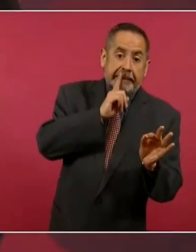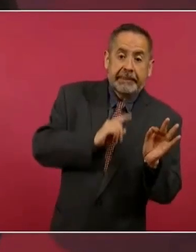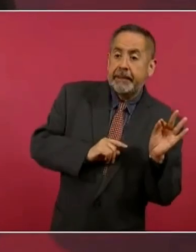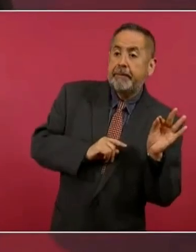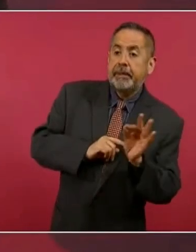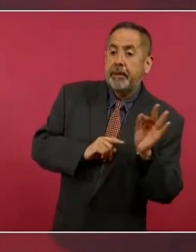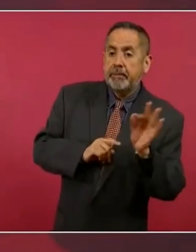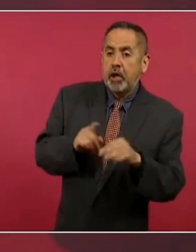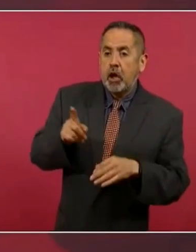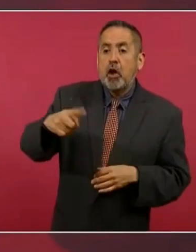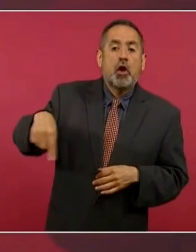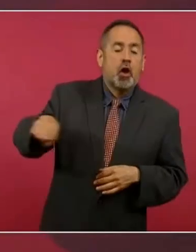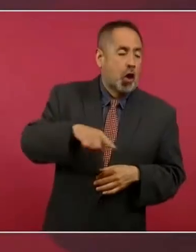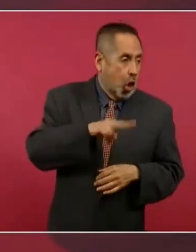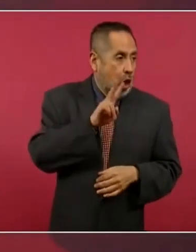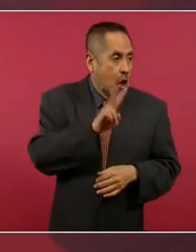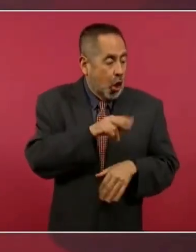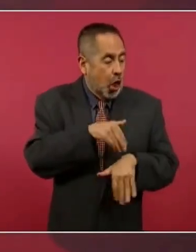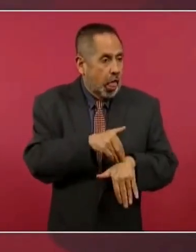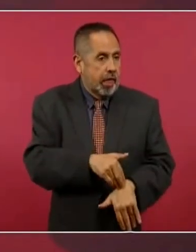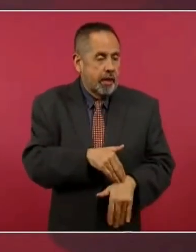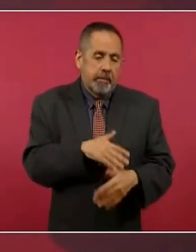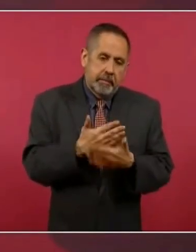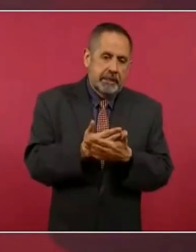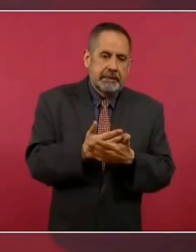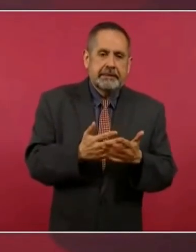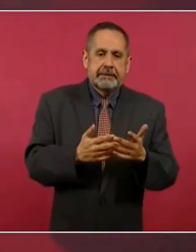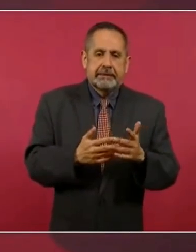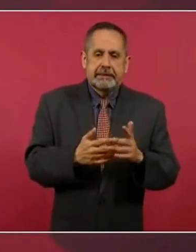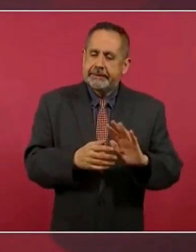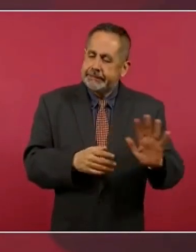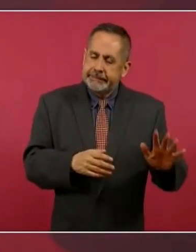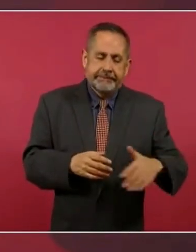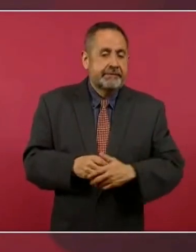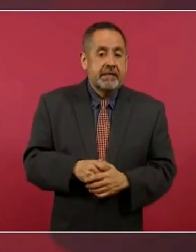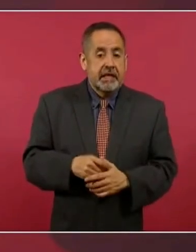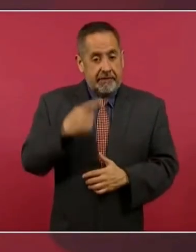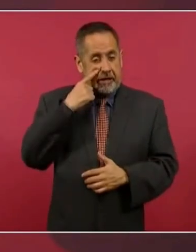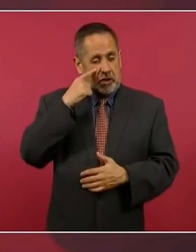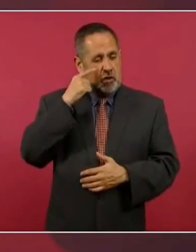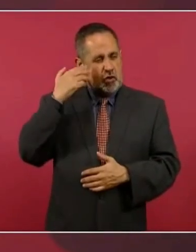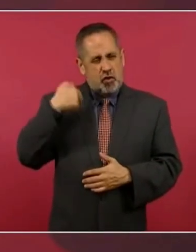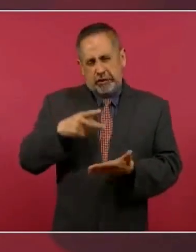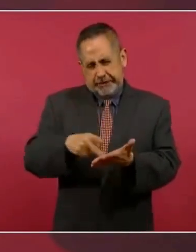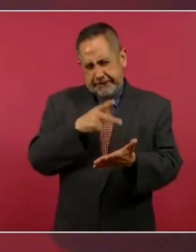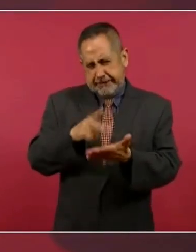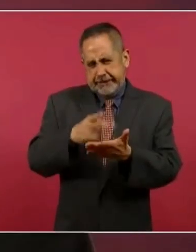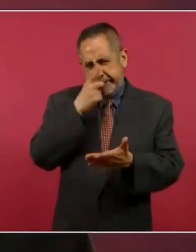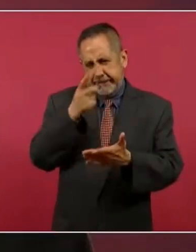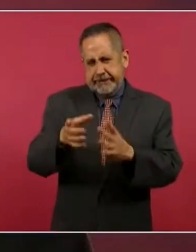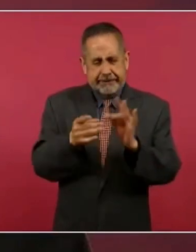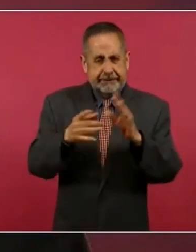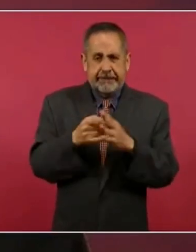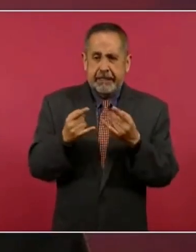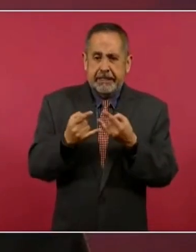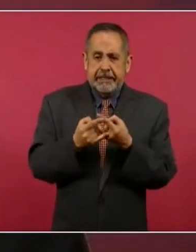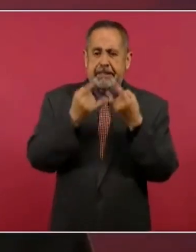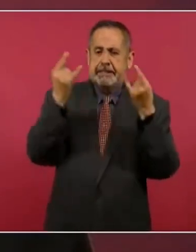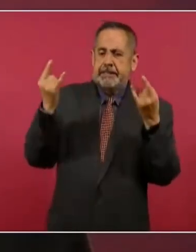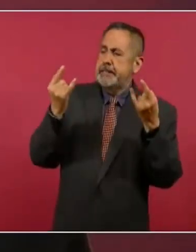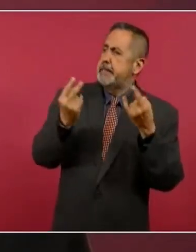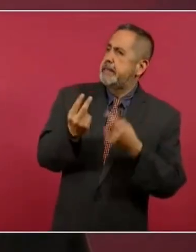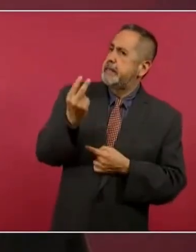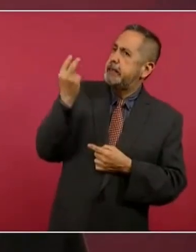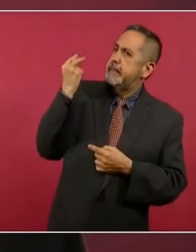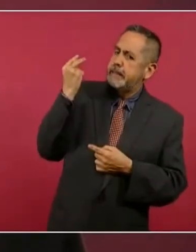Yo les comentaba y siempre lo voy a estar repitiendo porque la historia es la maestra de la vida